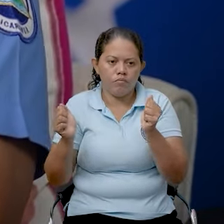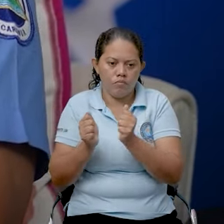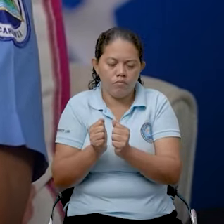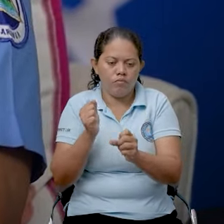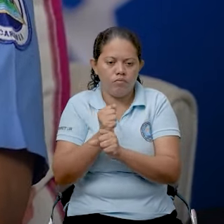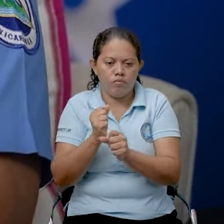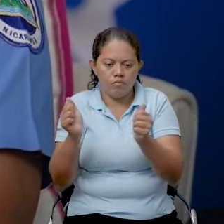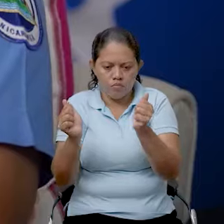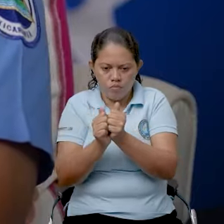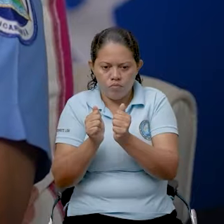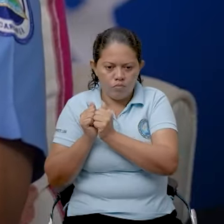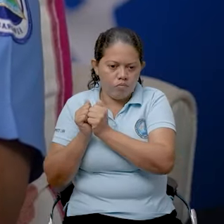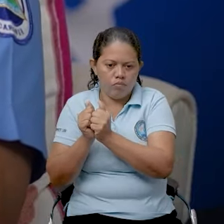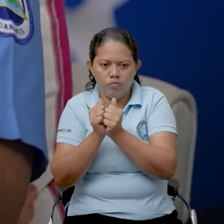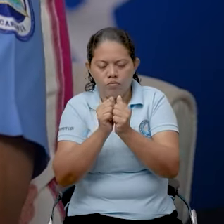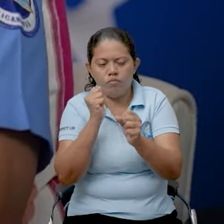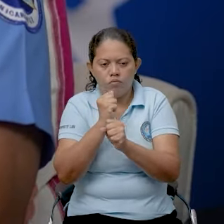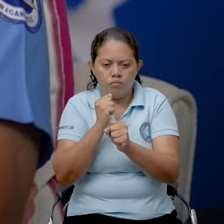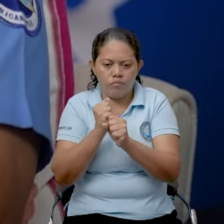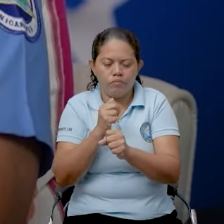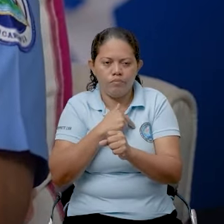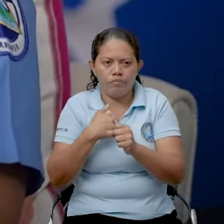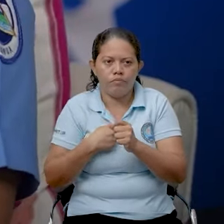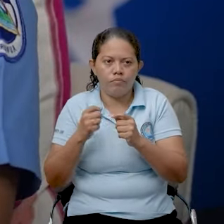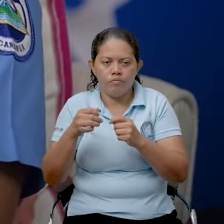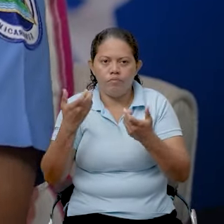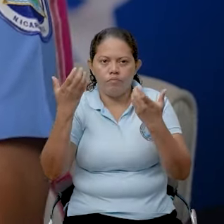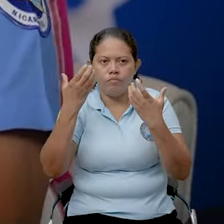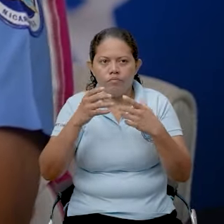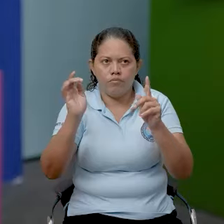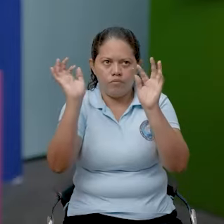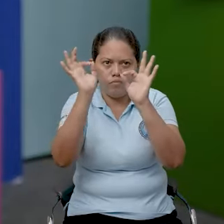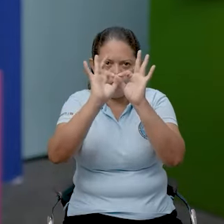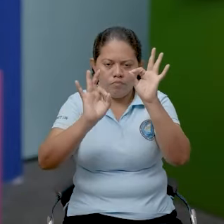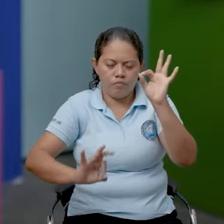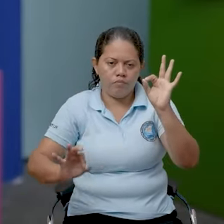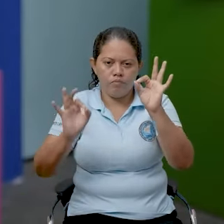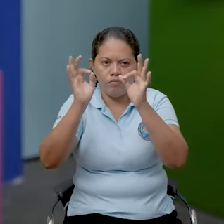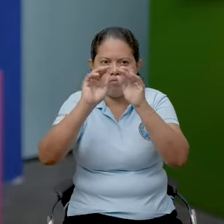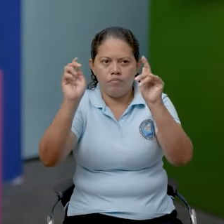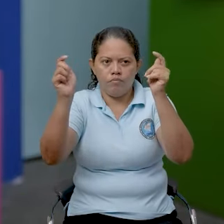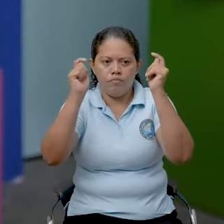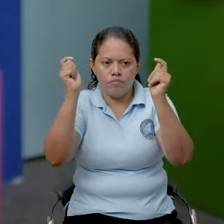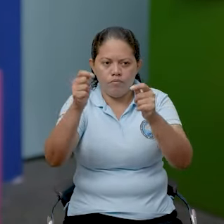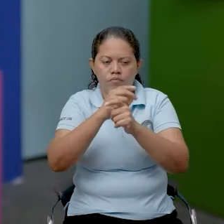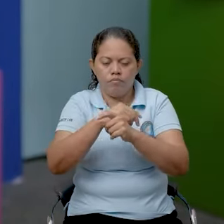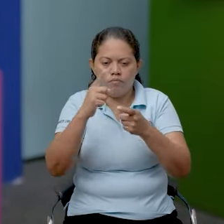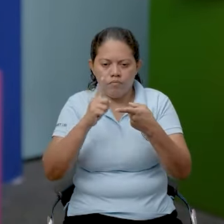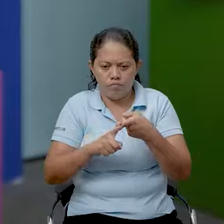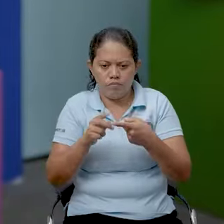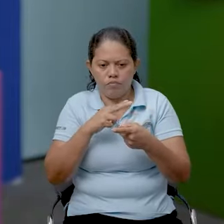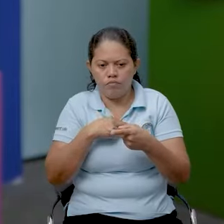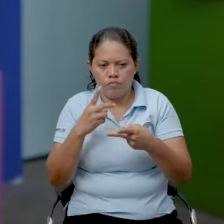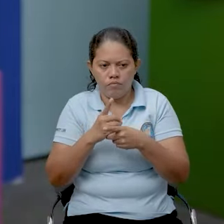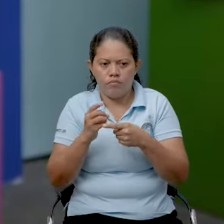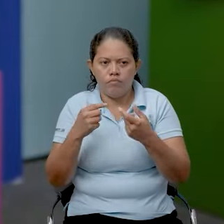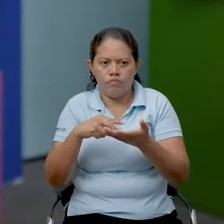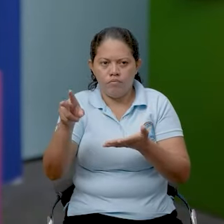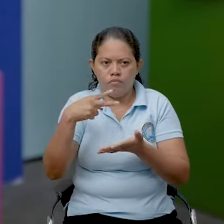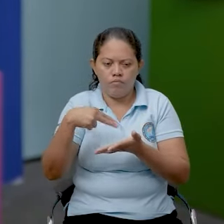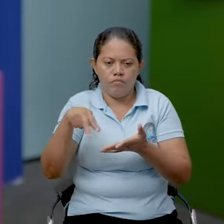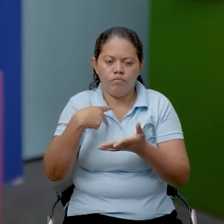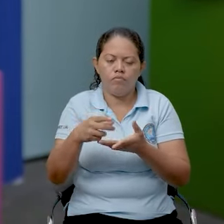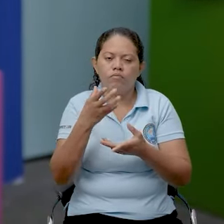articulados, para que podamos llevar unas fiestas marianas, unas fiestas de